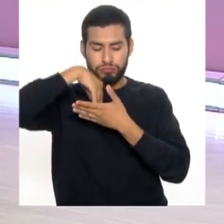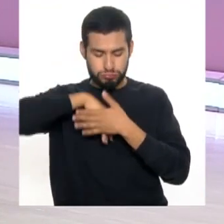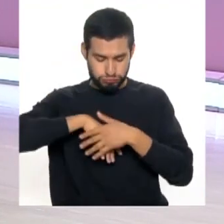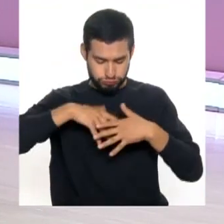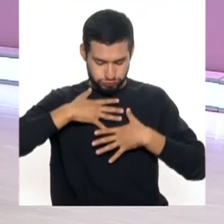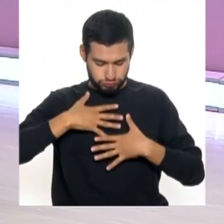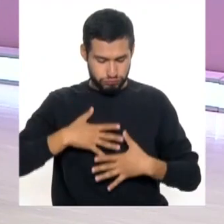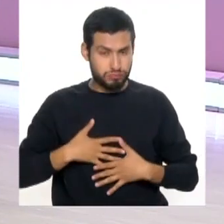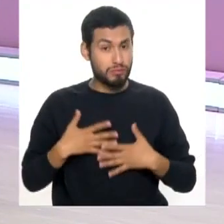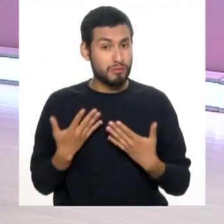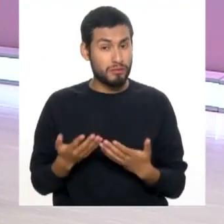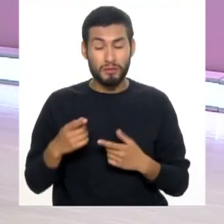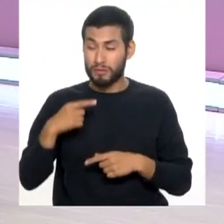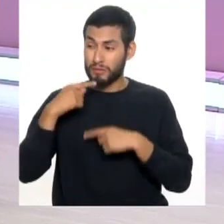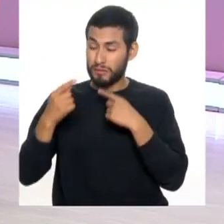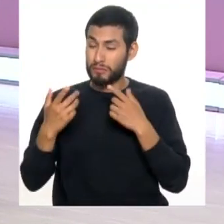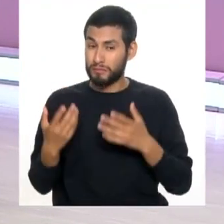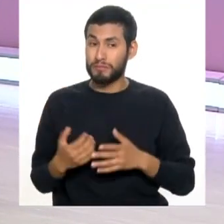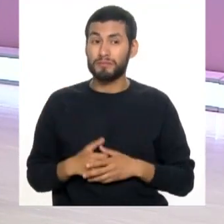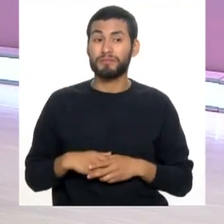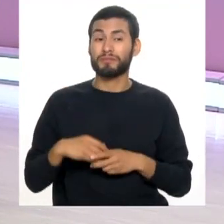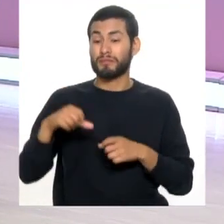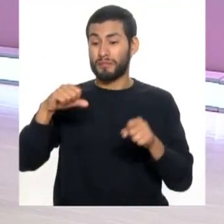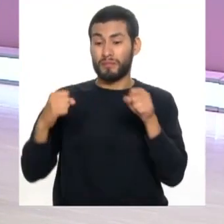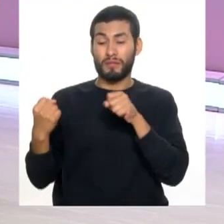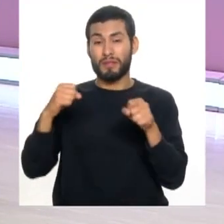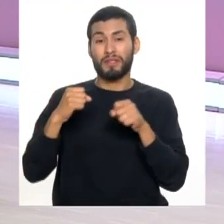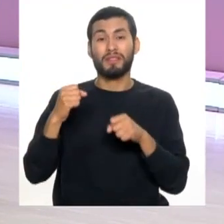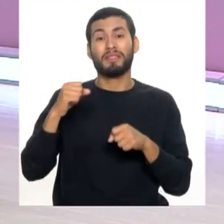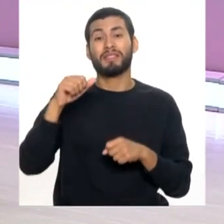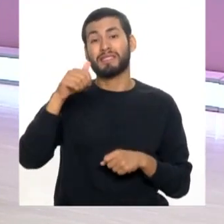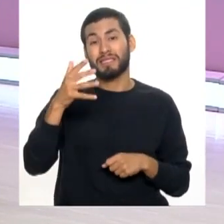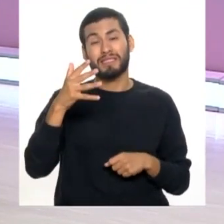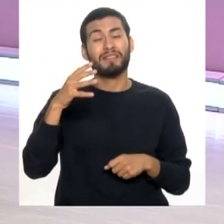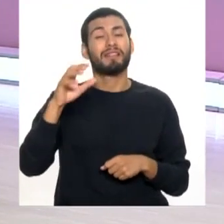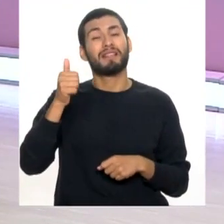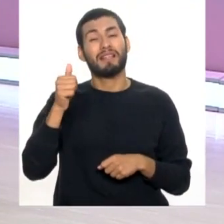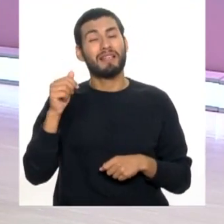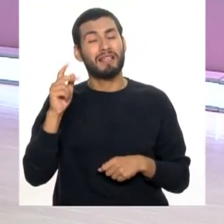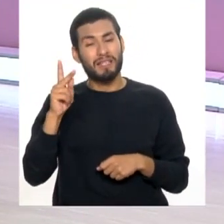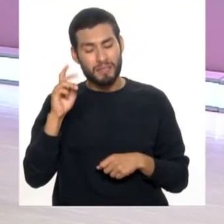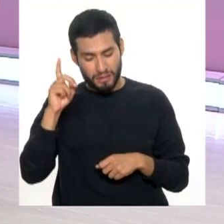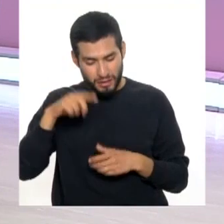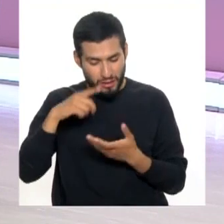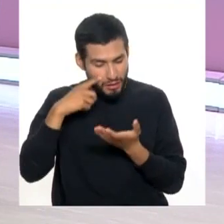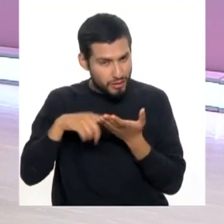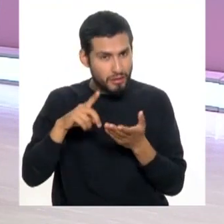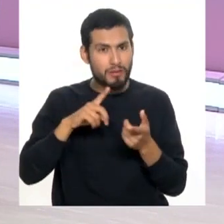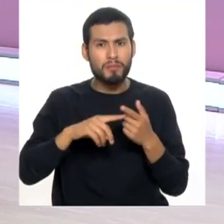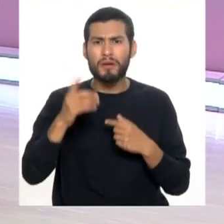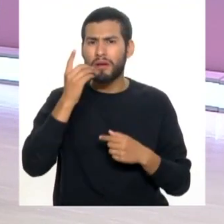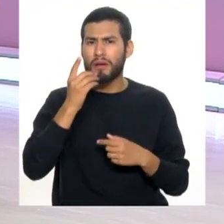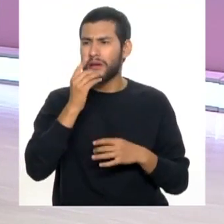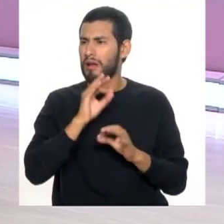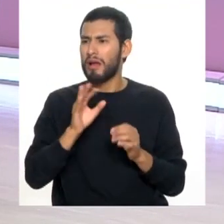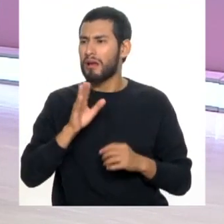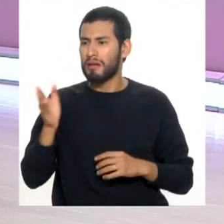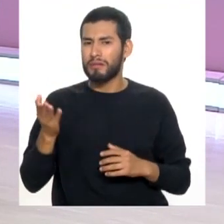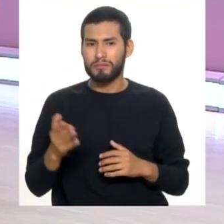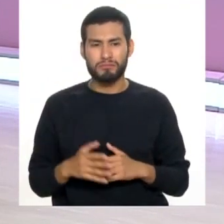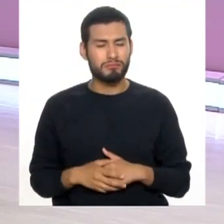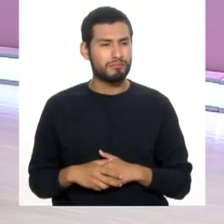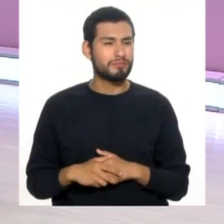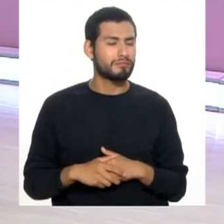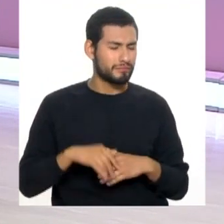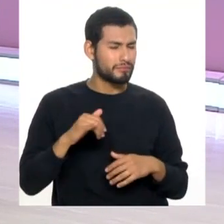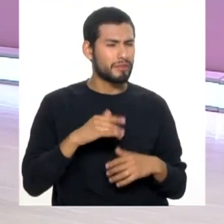organismo. Y a veces mencionamos, ¿no? Al carro, a los 5 o 10 kilómetros, siempre su revisión. Y al odontólogo, nunca nos vamos. No, no, y aparte